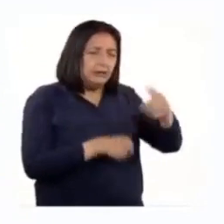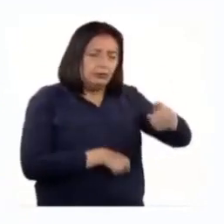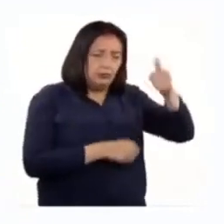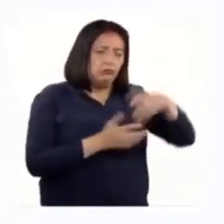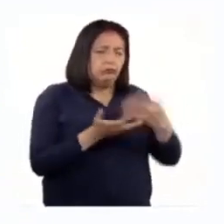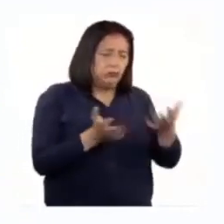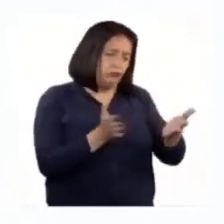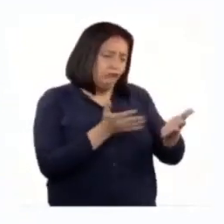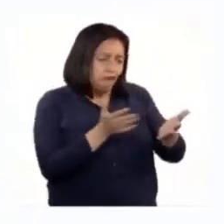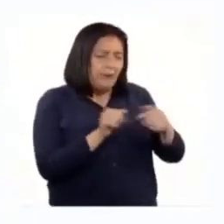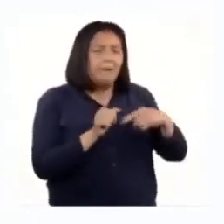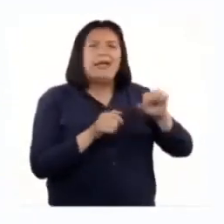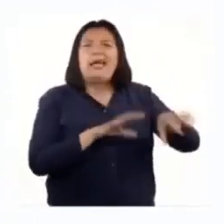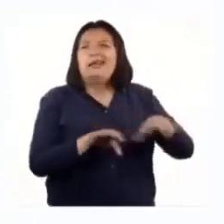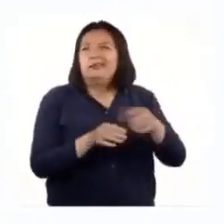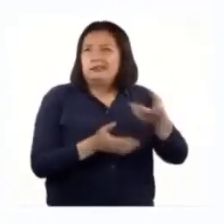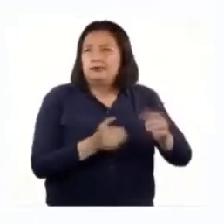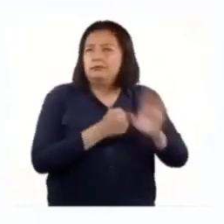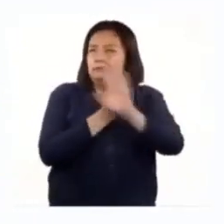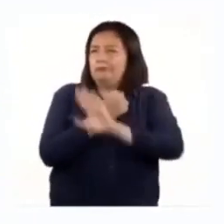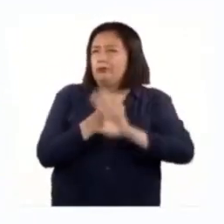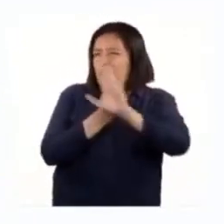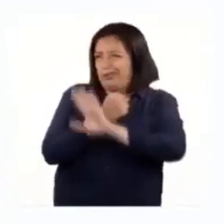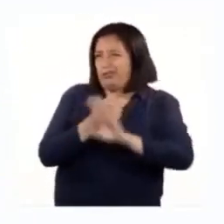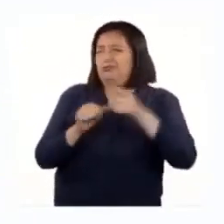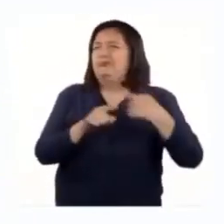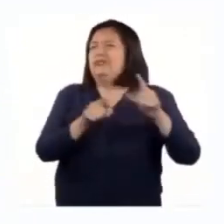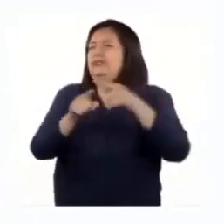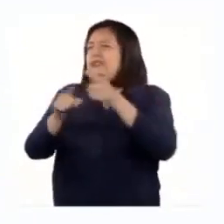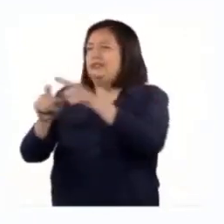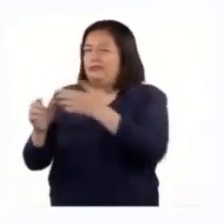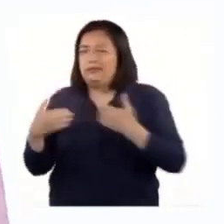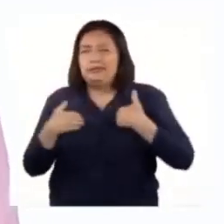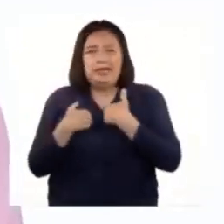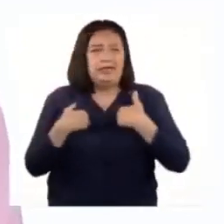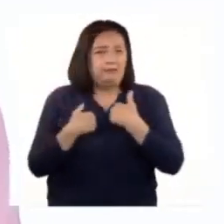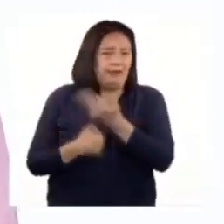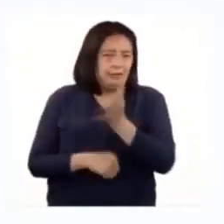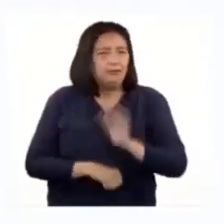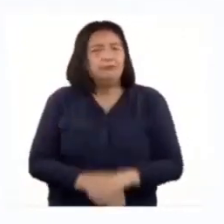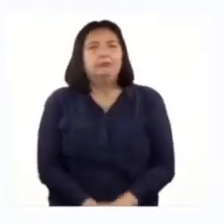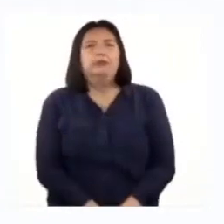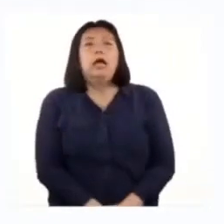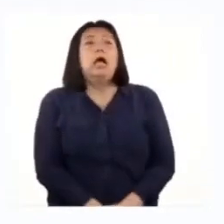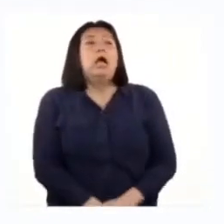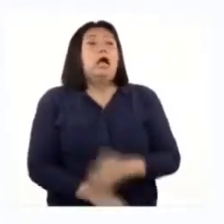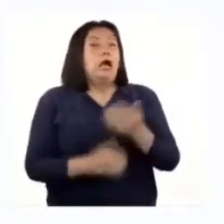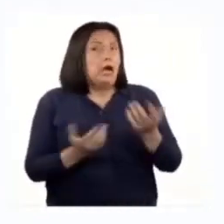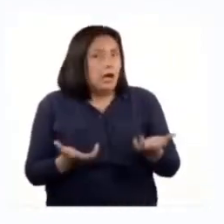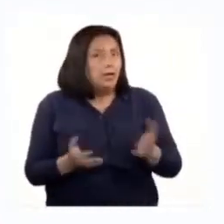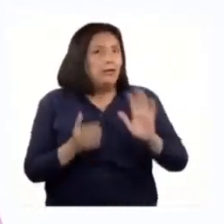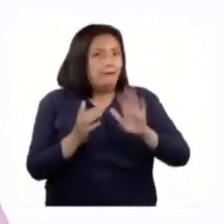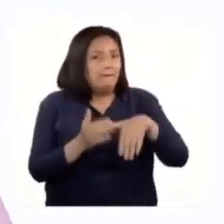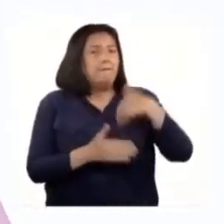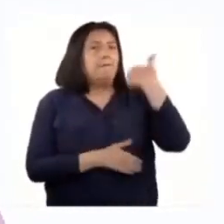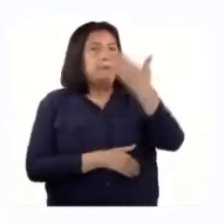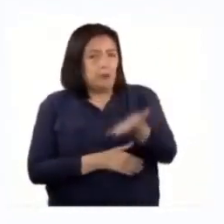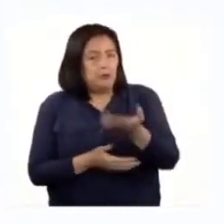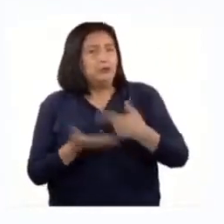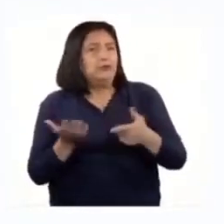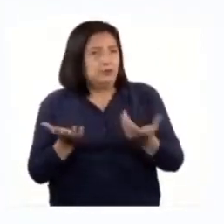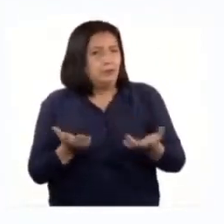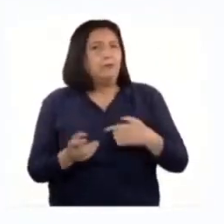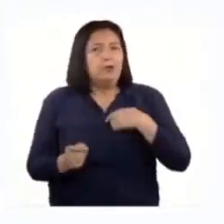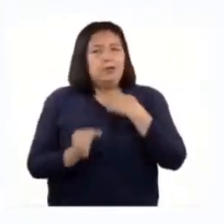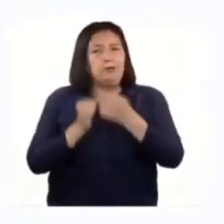diseñar acciones para la protección de las diferentes especies de animales. B. En una de las próximas actividades